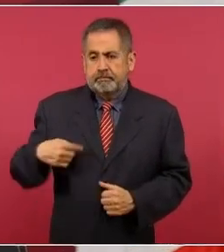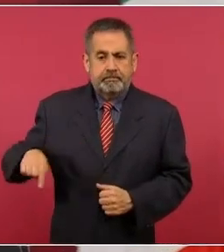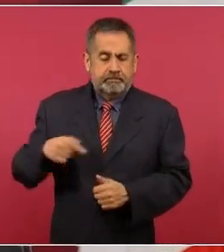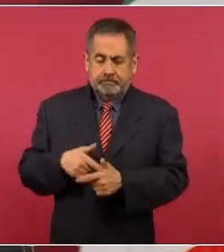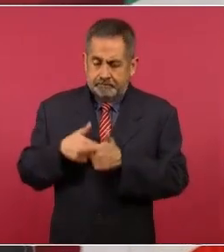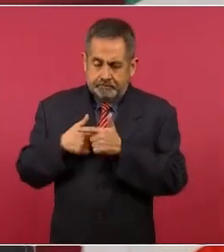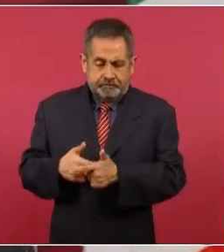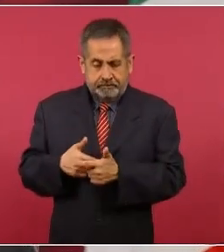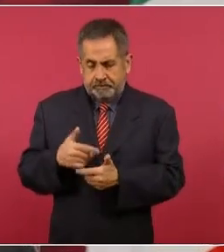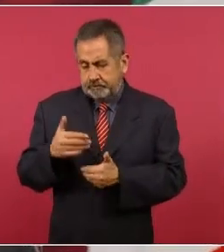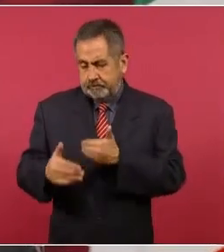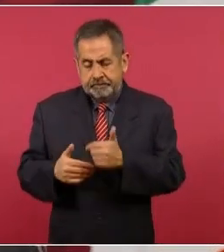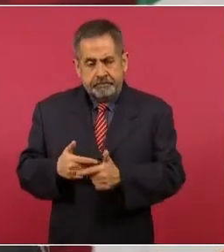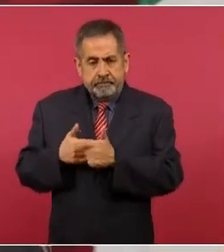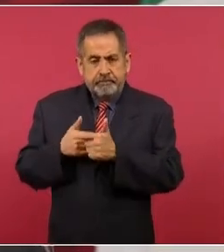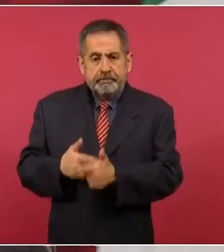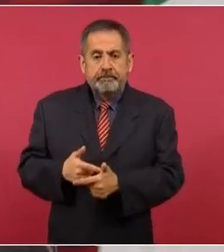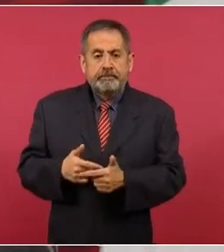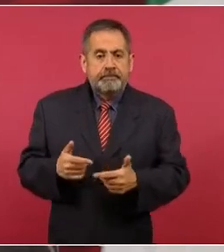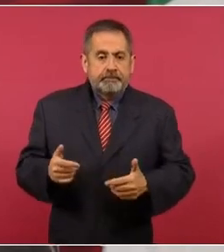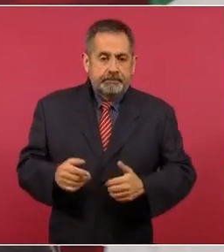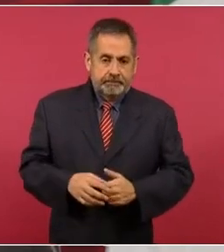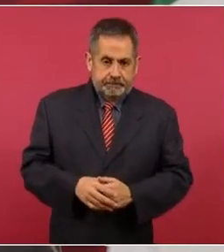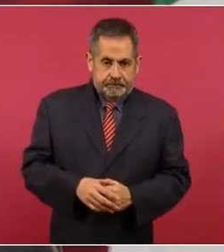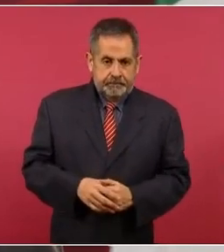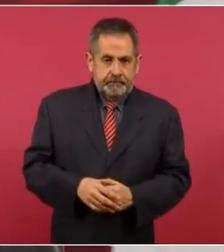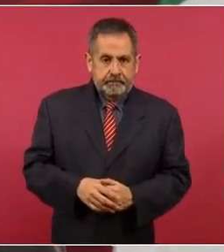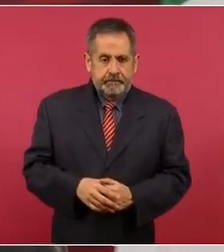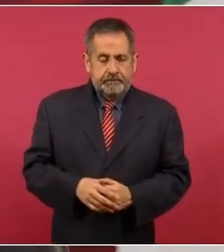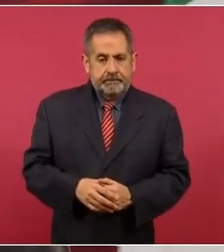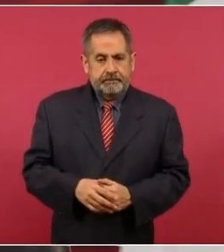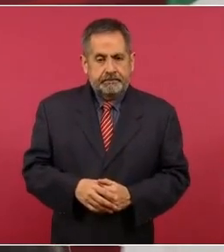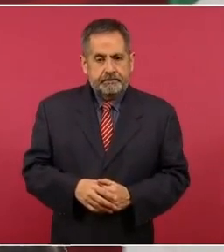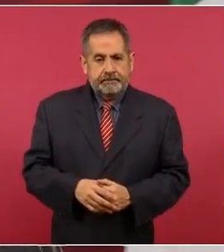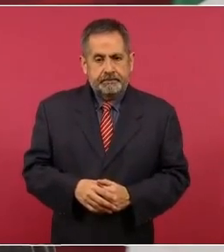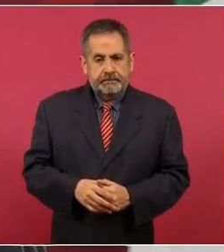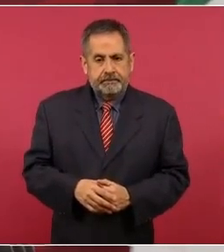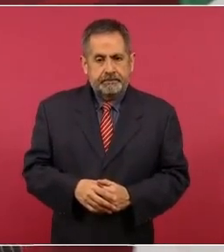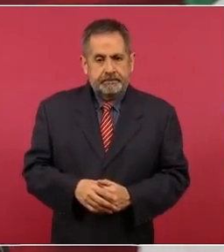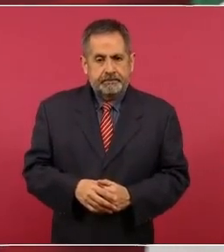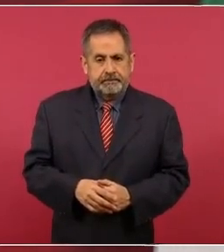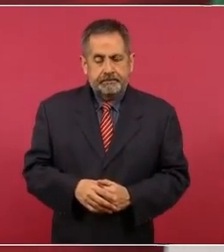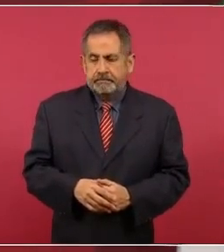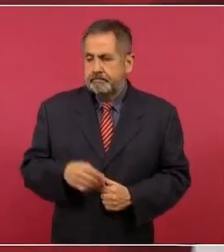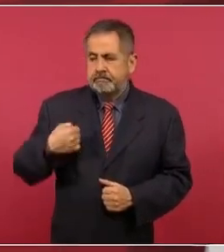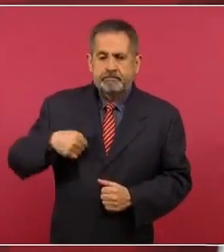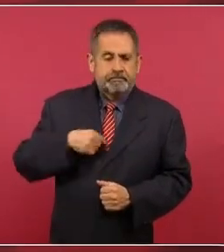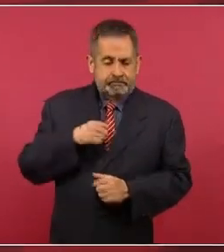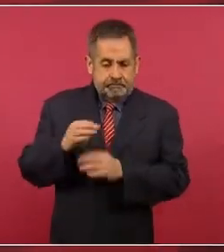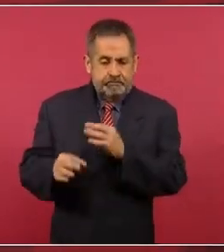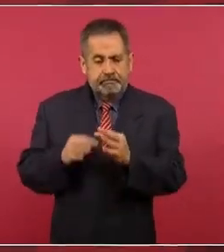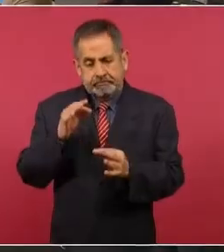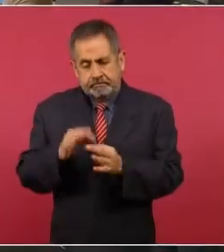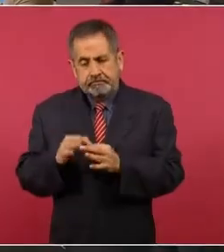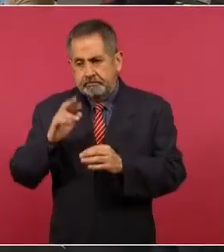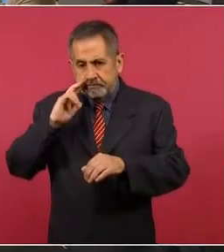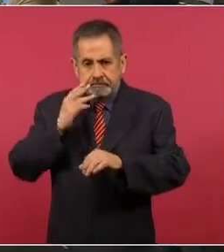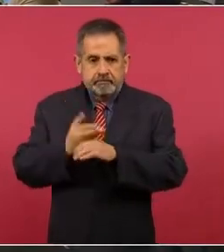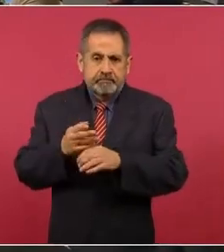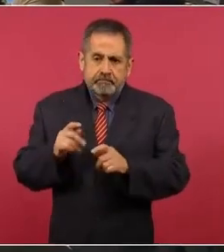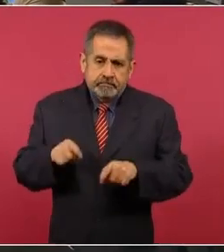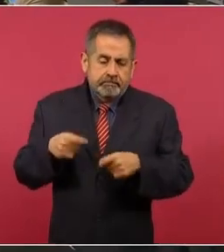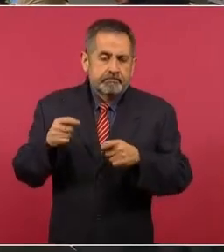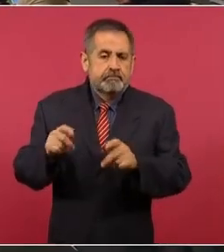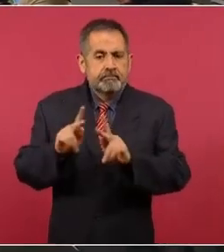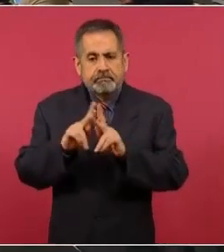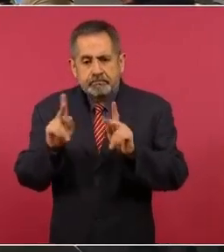cumpliendo con nuestra responsabilidad de garantizar la